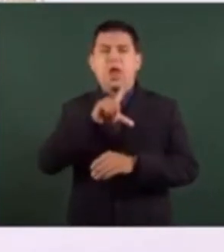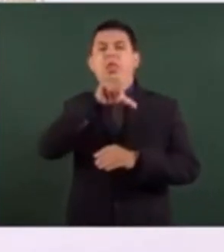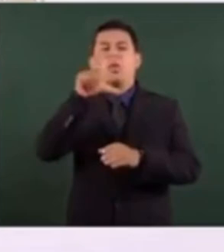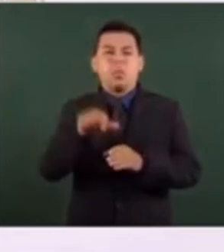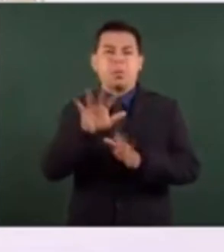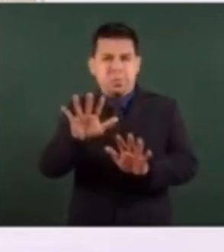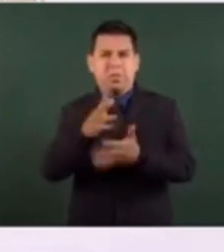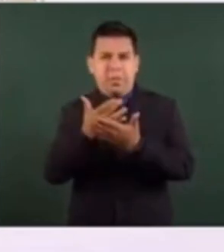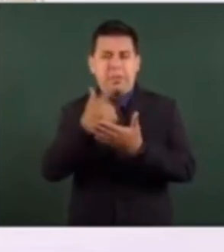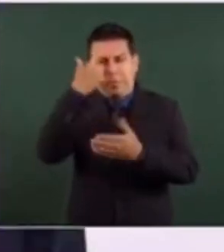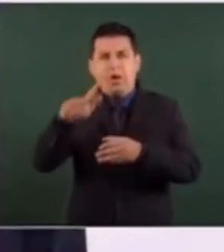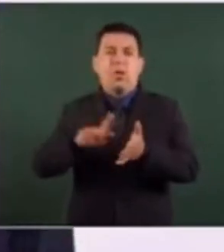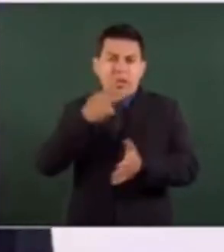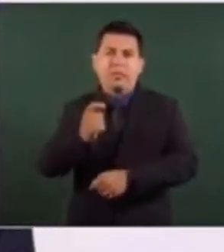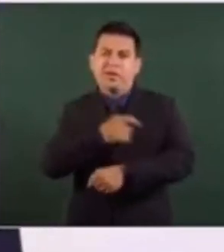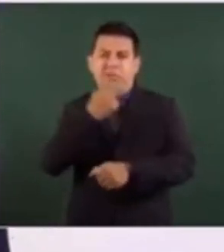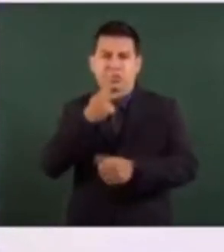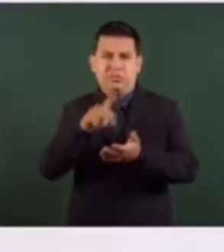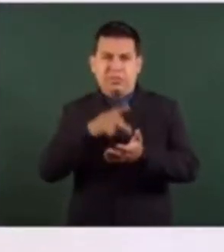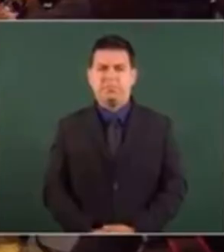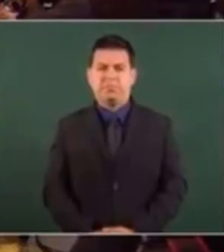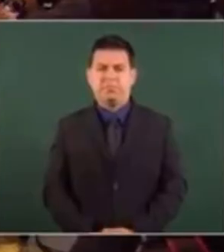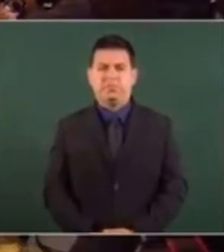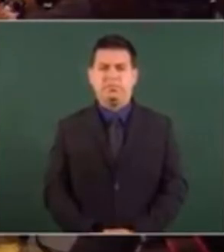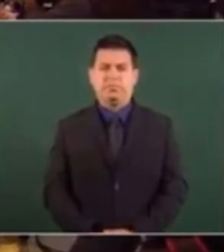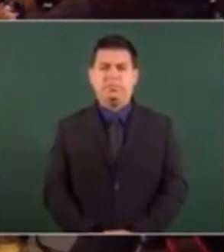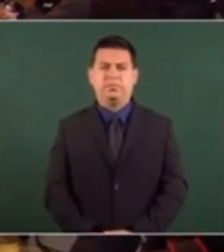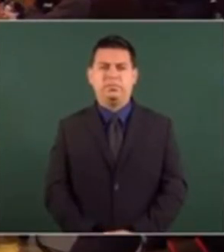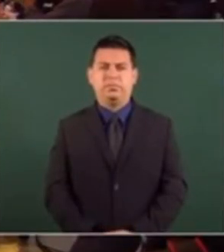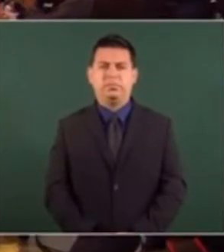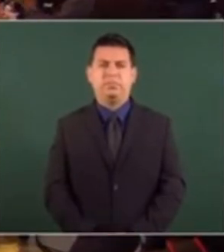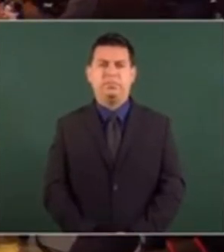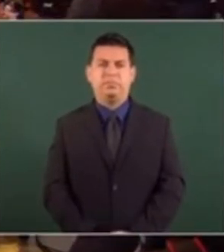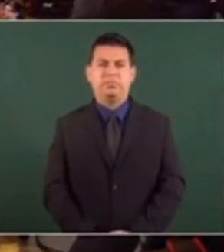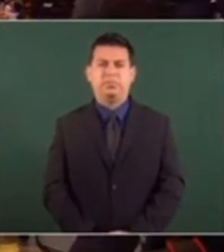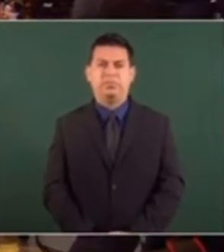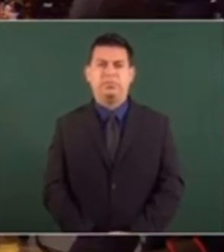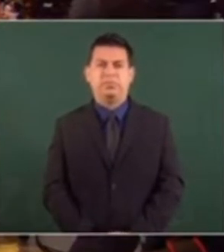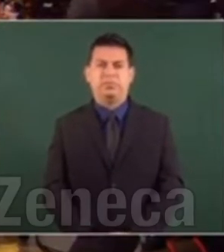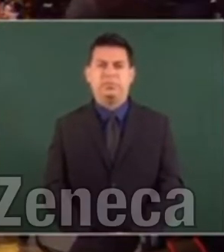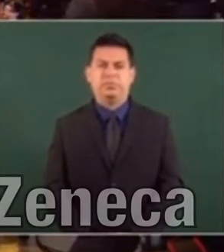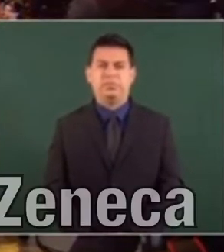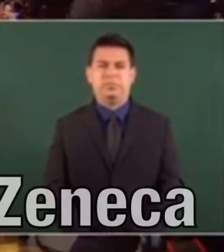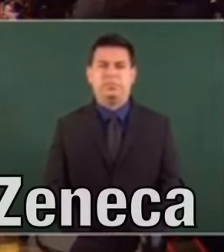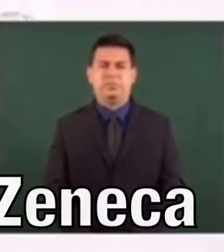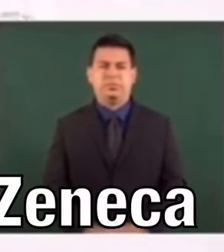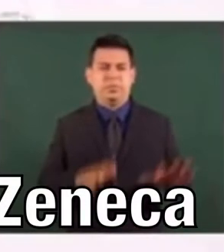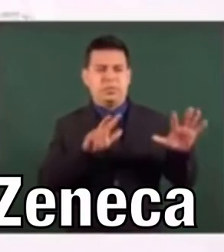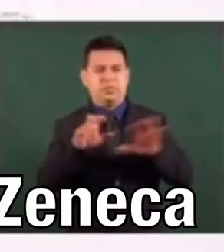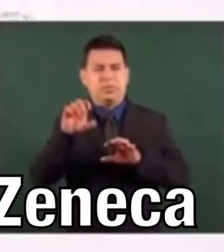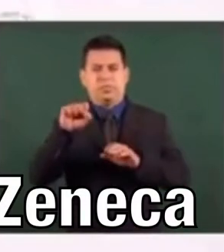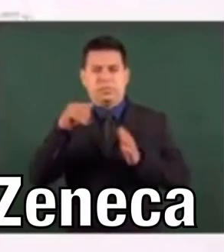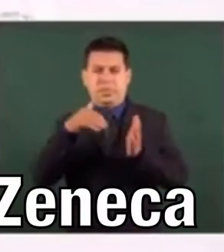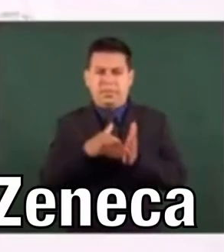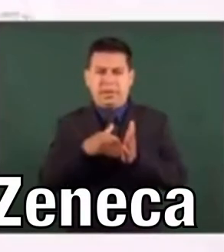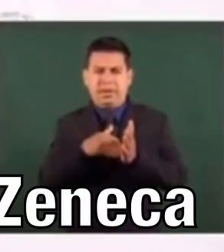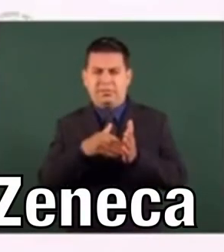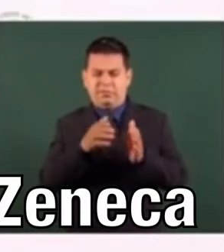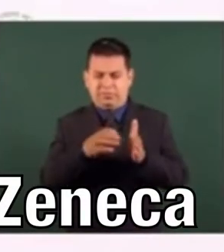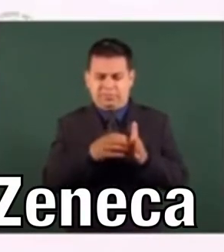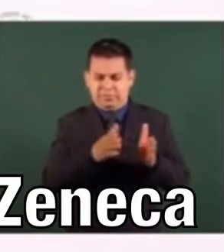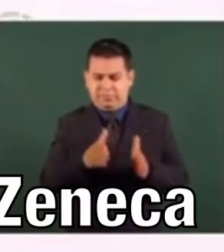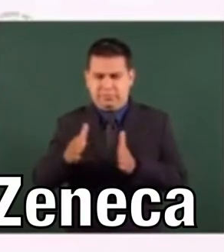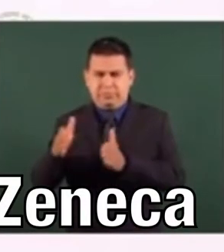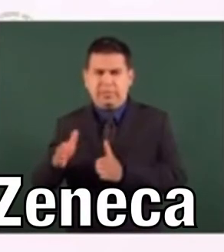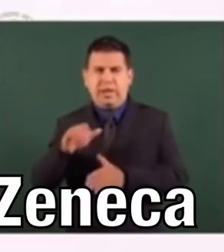de la vacuna Pfizer. El día de hoy llegaron 870 mil dosis de